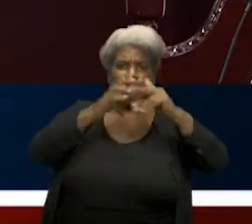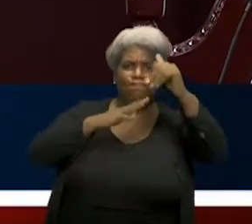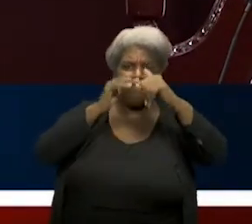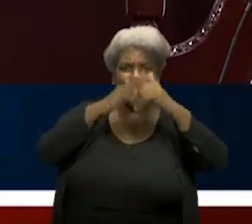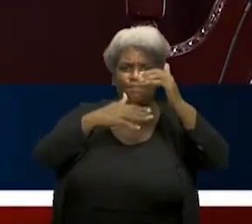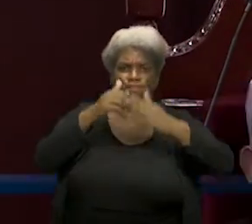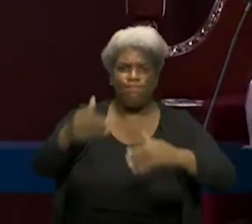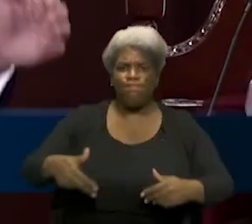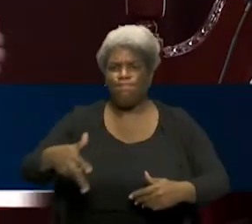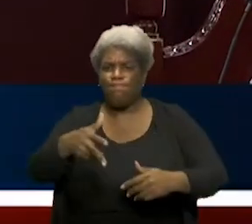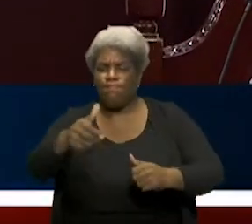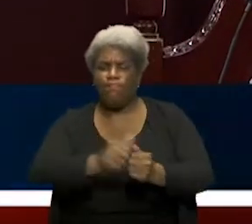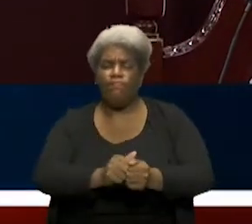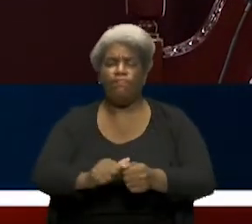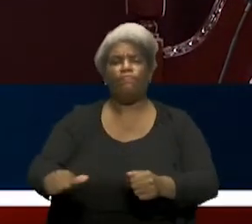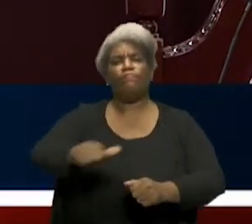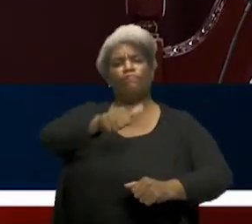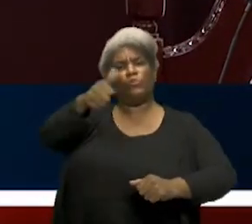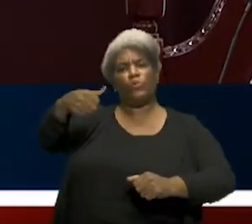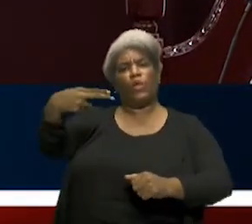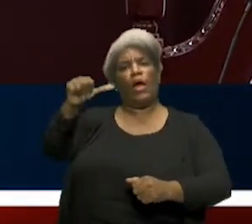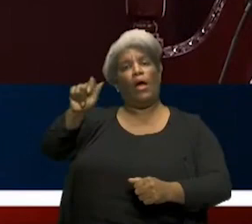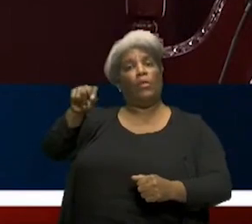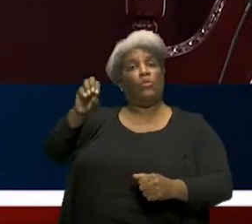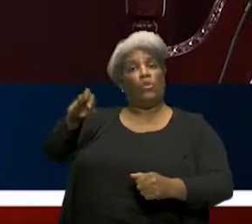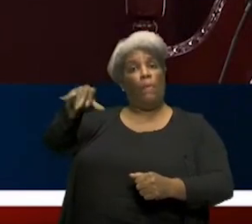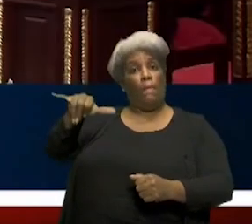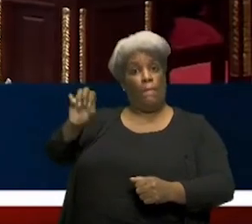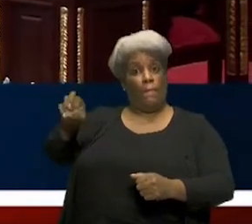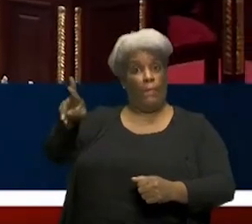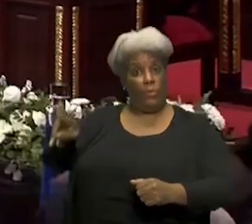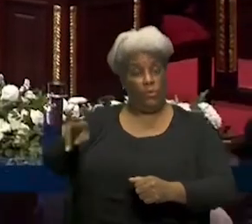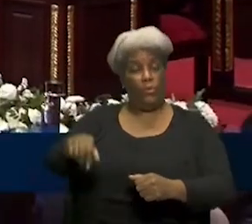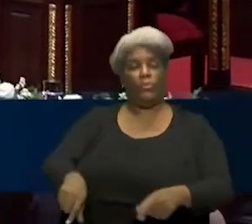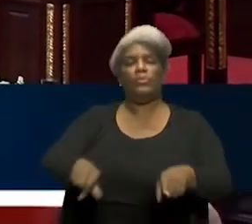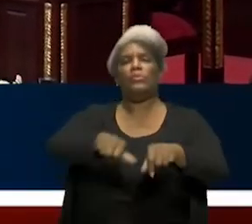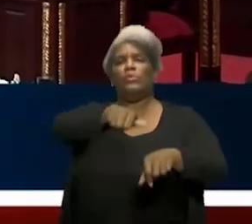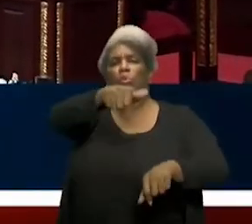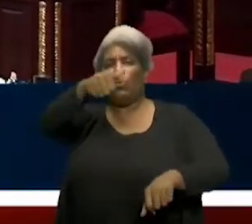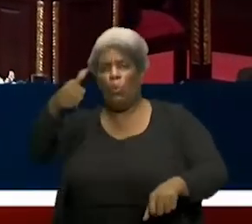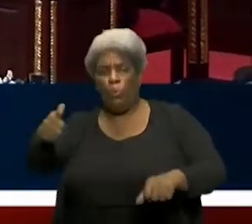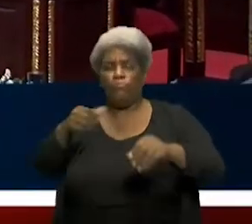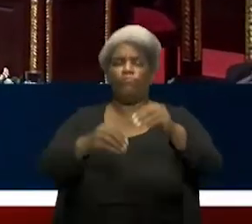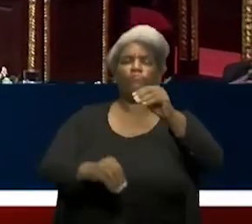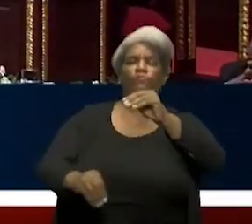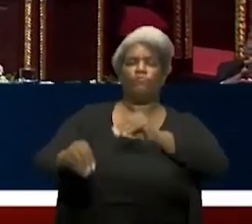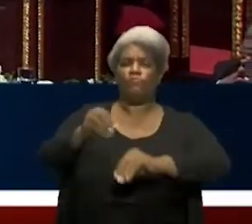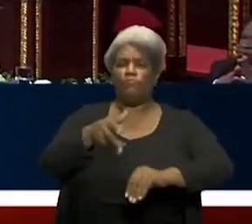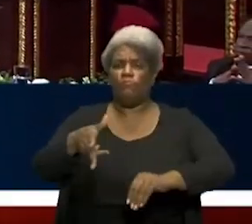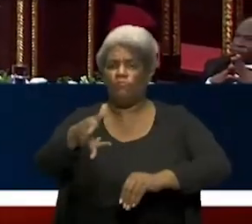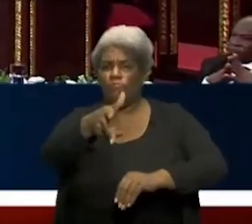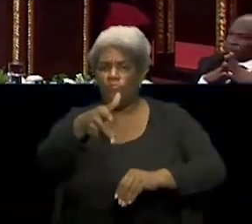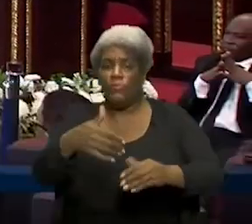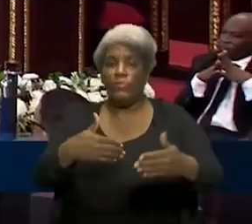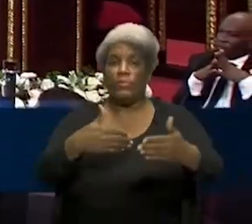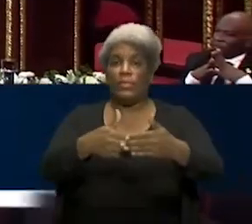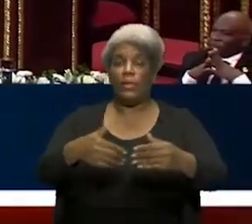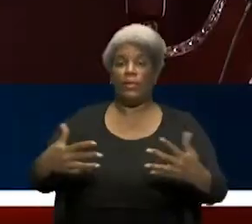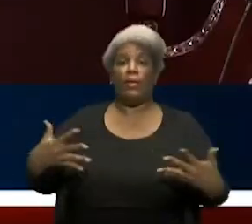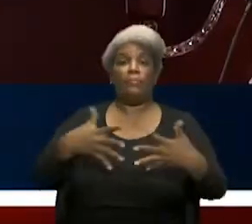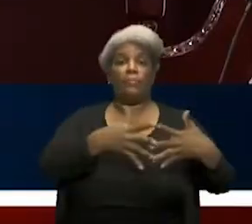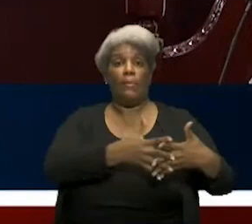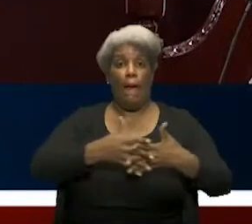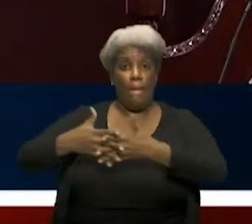carretera Atomayor-El Puerto, la carretera Atomayor-Sabana de la Mar, la marginal de la autopista Las Américas en su tercera etapa,